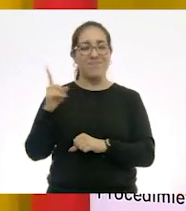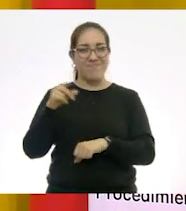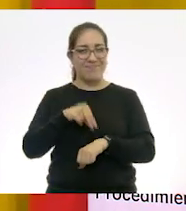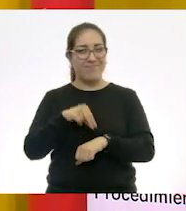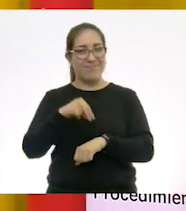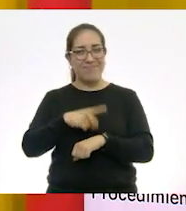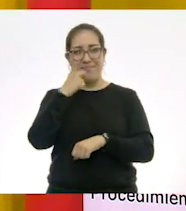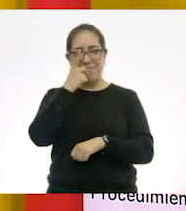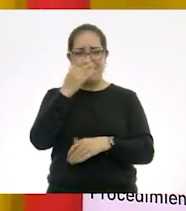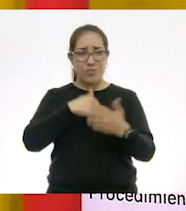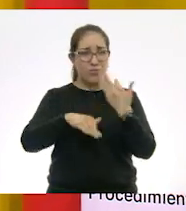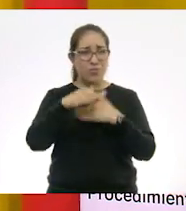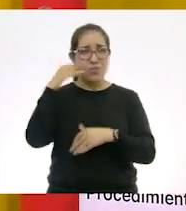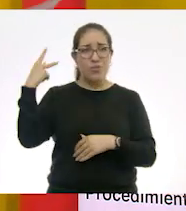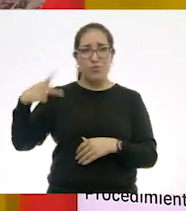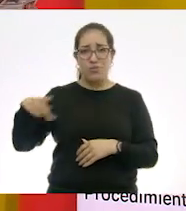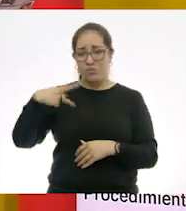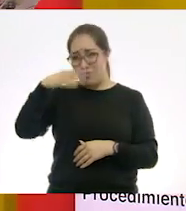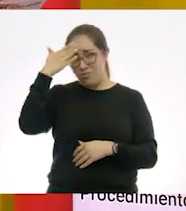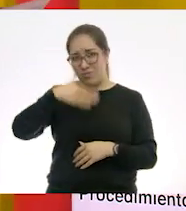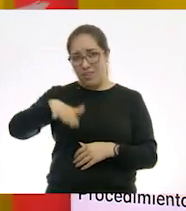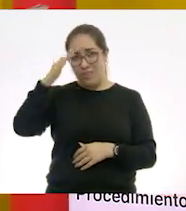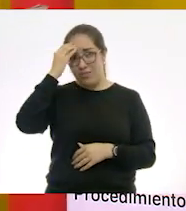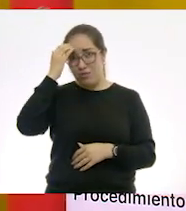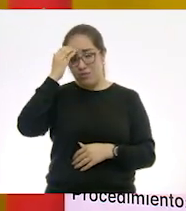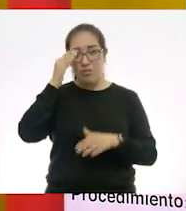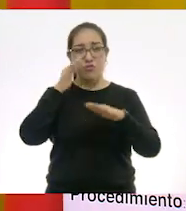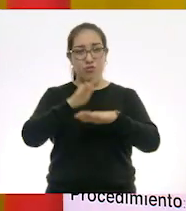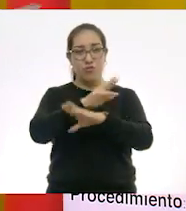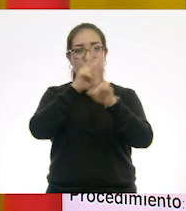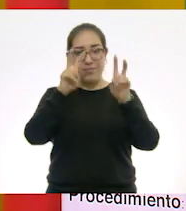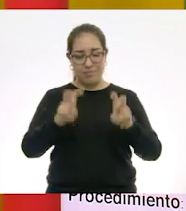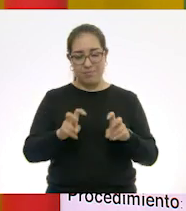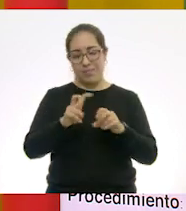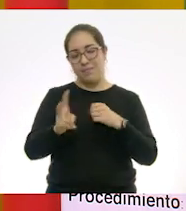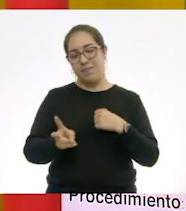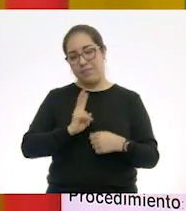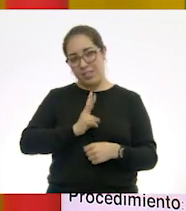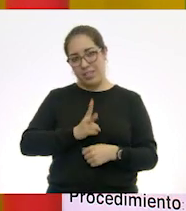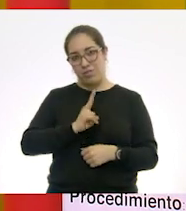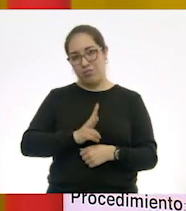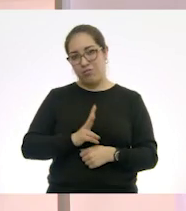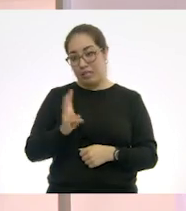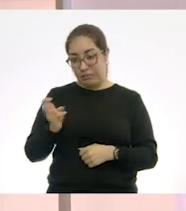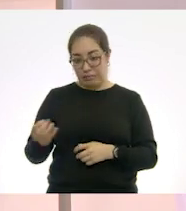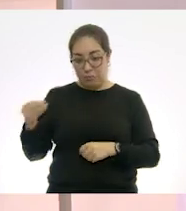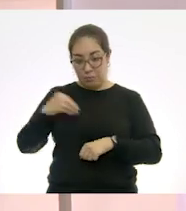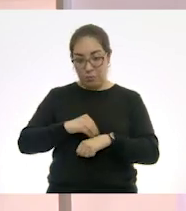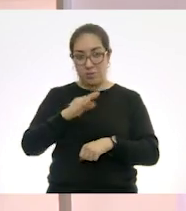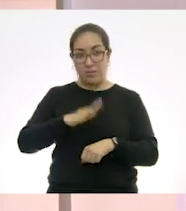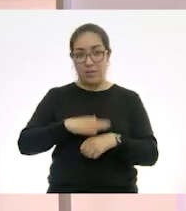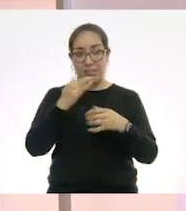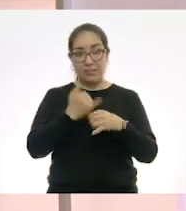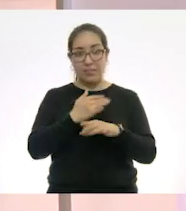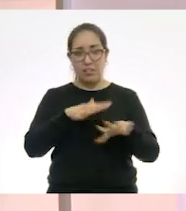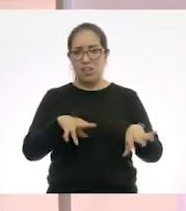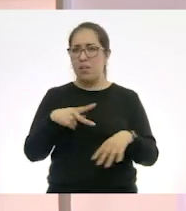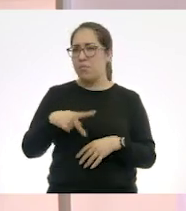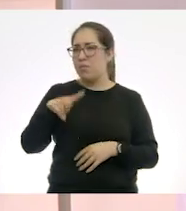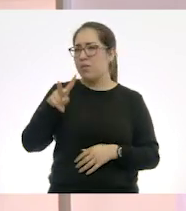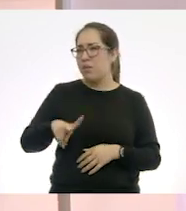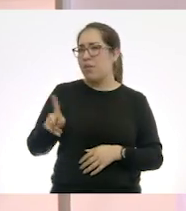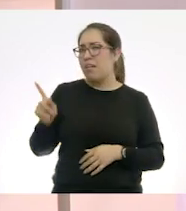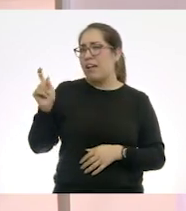todo lo que él sabía sobre los virus y que a nosotros nos está complementando la información. En este caso, sí, en los videos, pero en realidad fue una